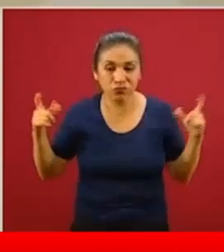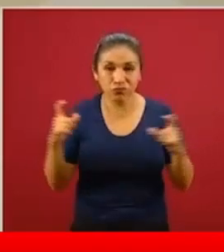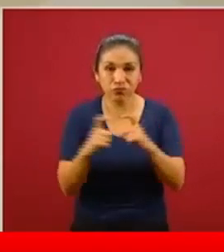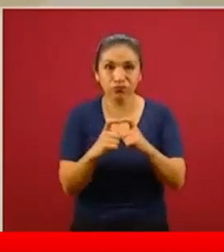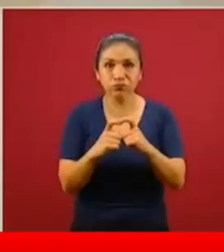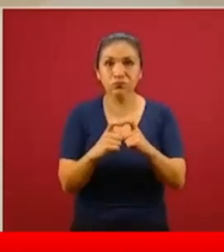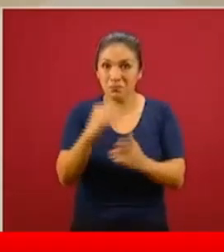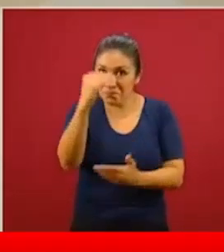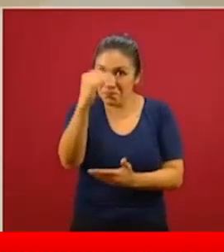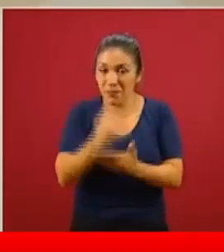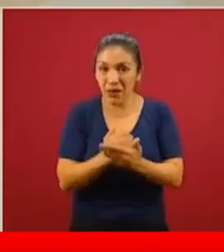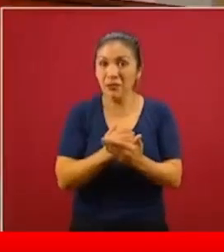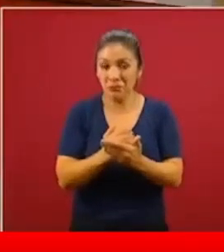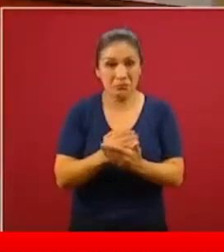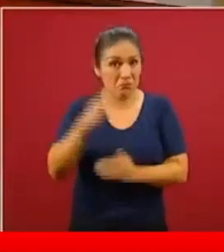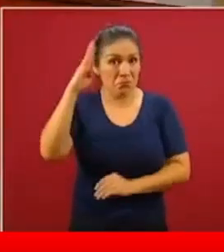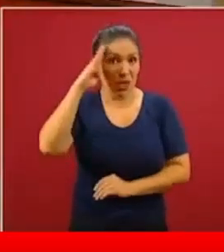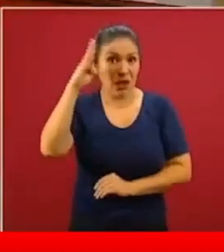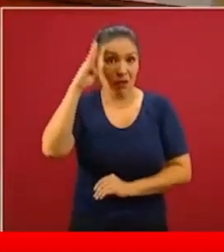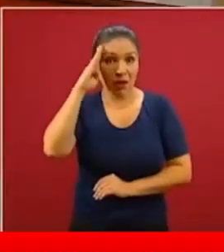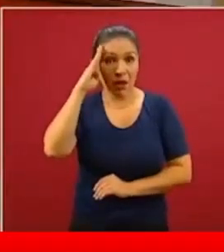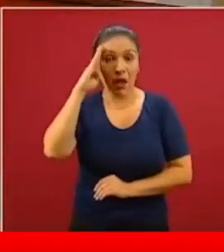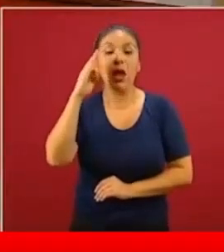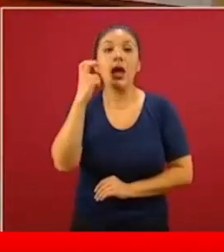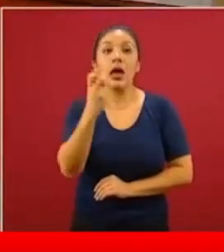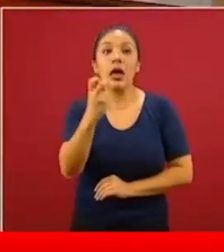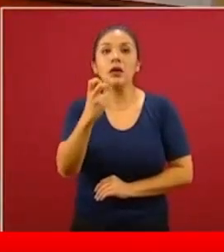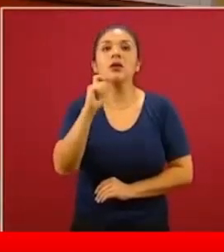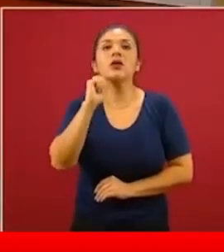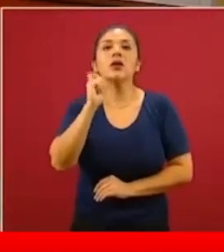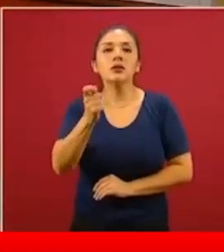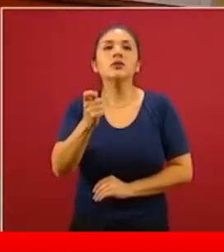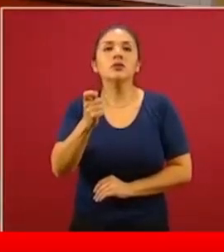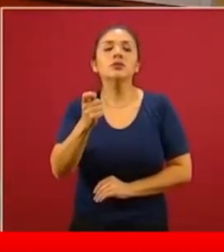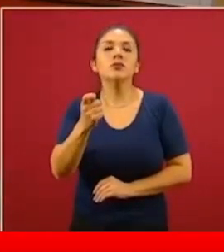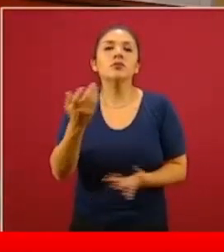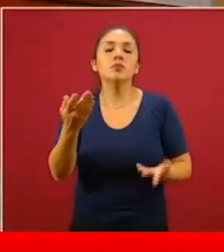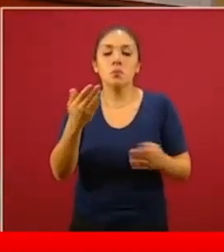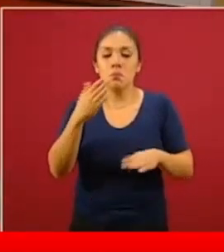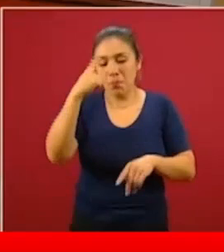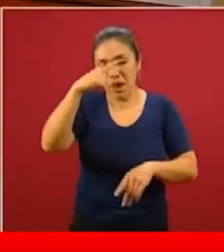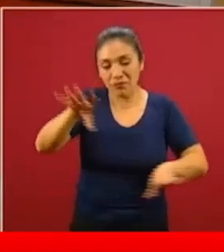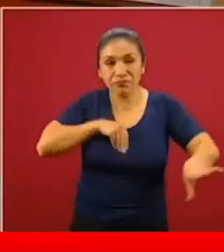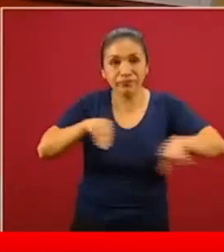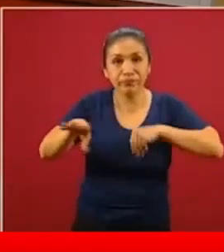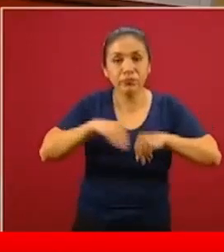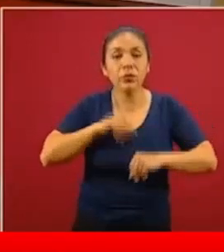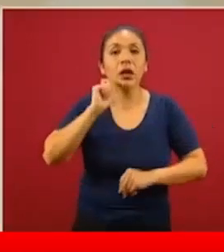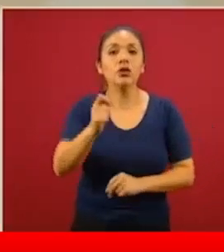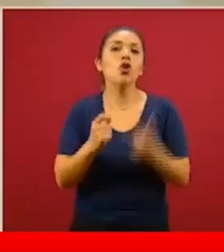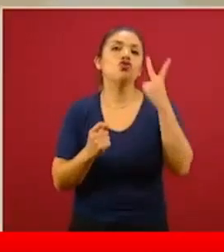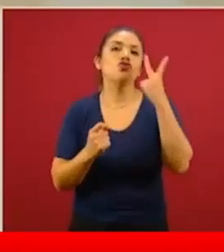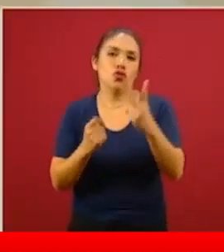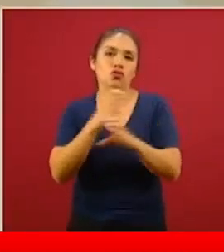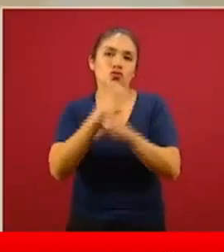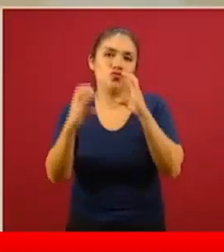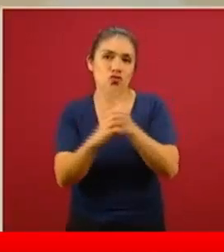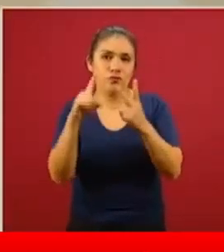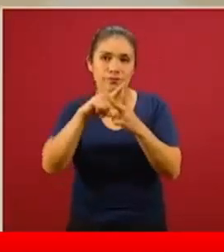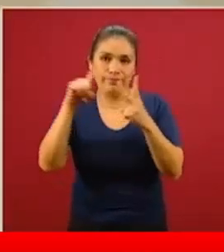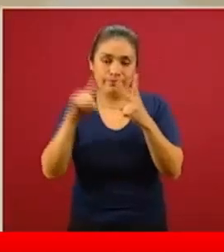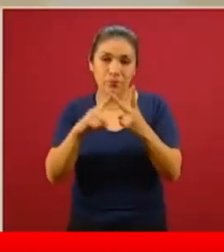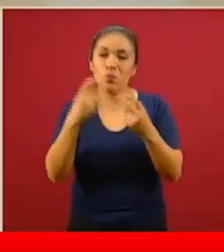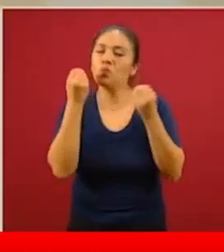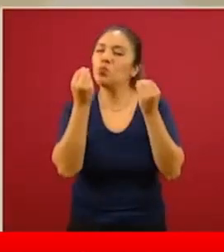tres cuartas partes prácticamente en la magnitud de esta epidemia, debemos tomarla en dos sentidos por lo menos, con